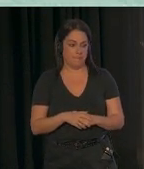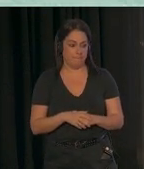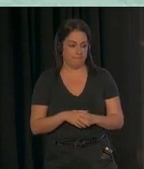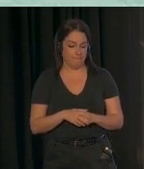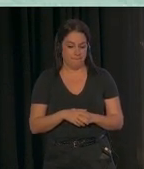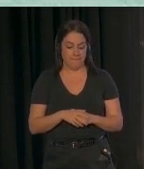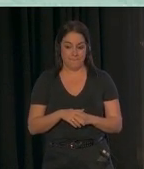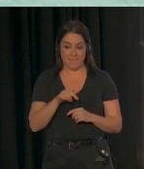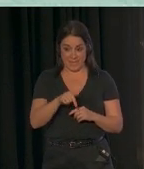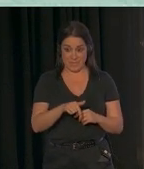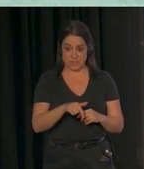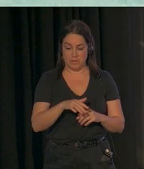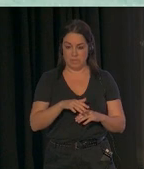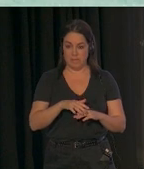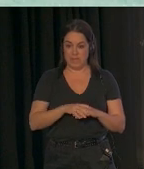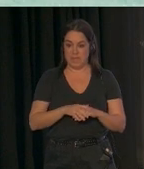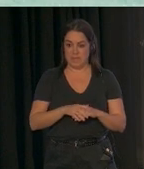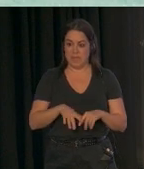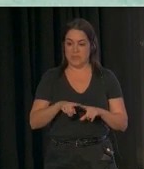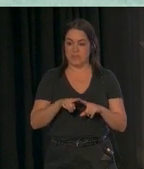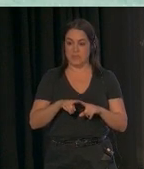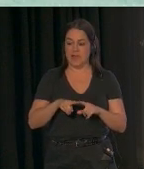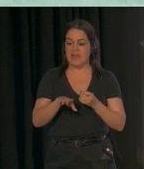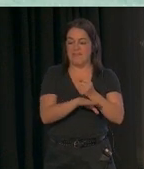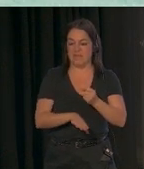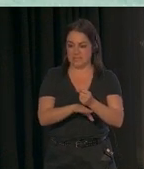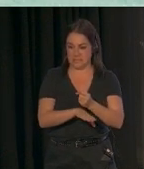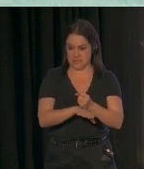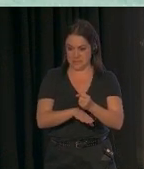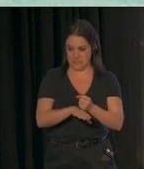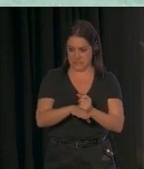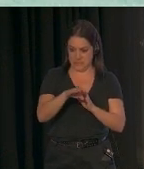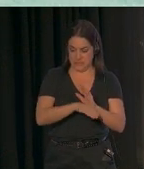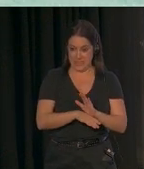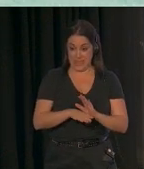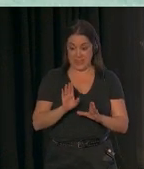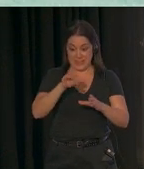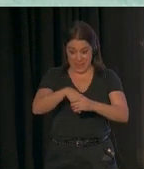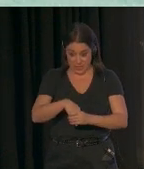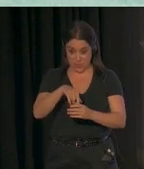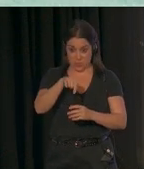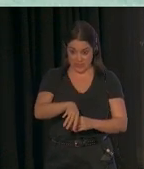Bueno, pues eso parece que son los cimientos, ¿no? La base. Y luego dentro de esa situación